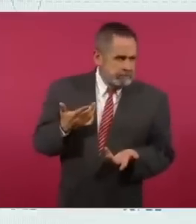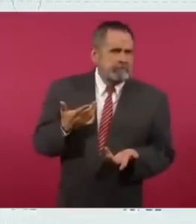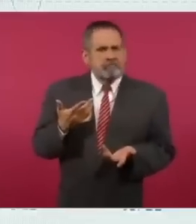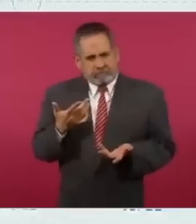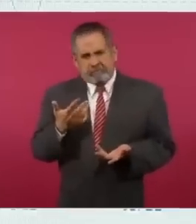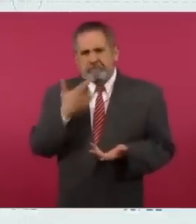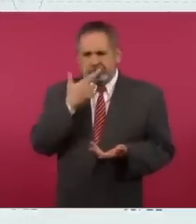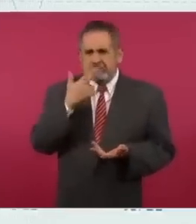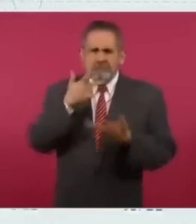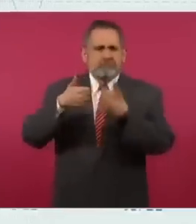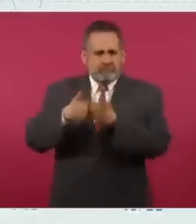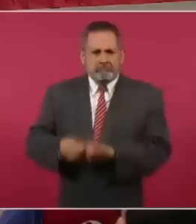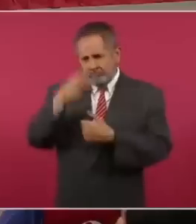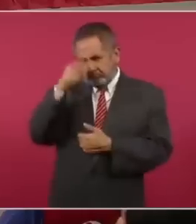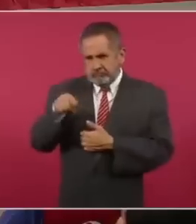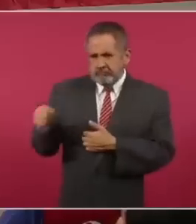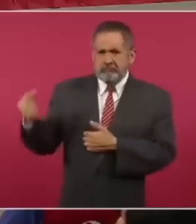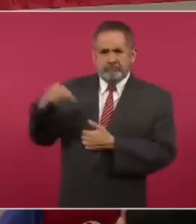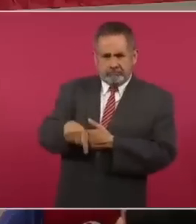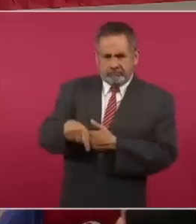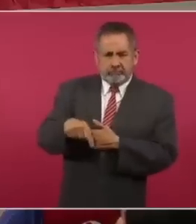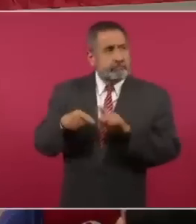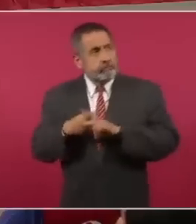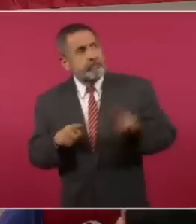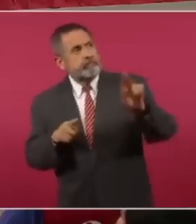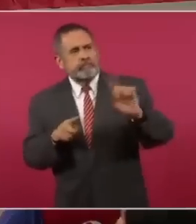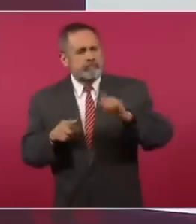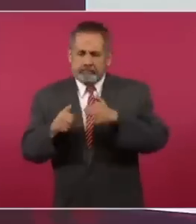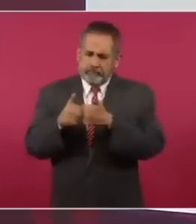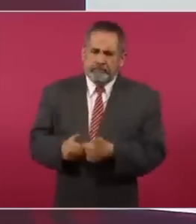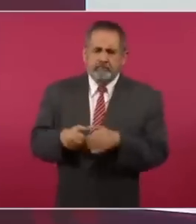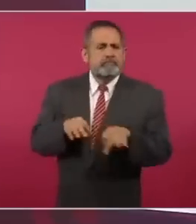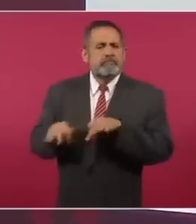trabajar,